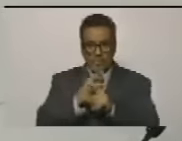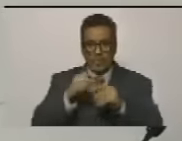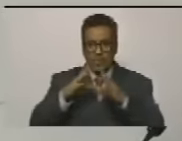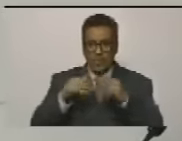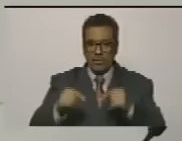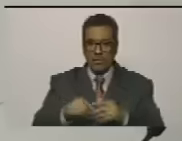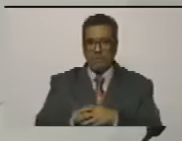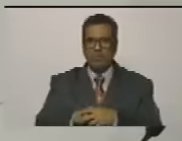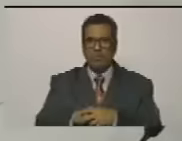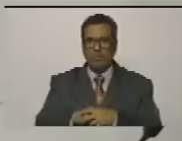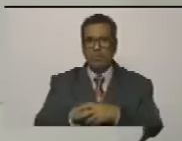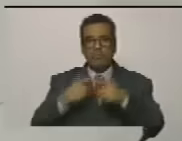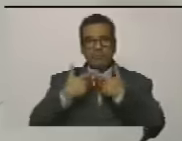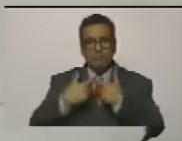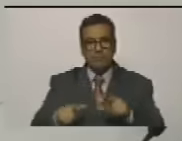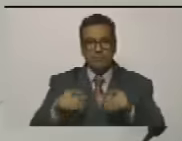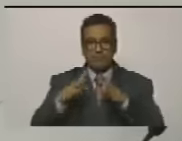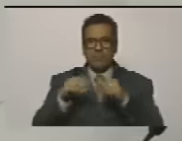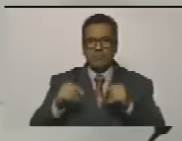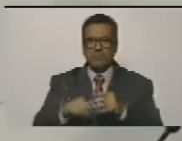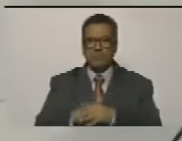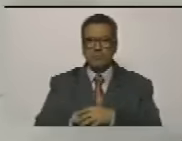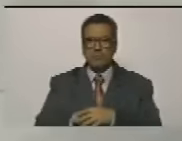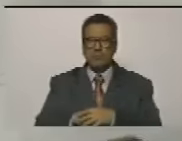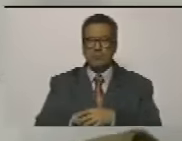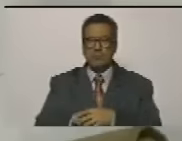para todos libres para todos